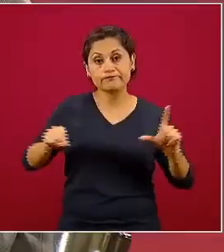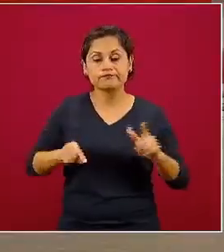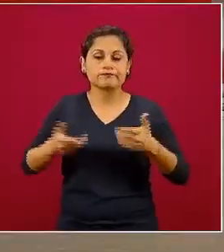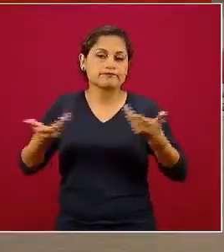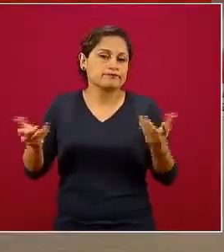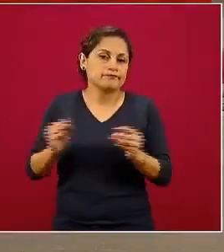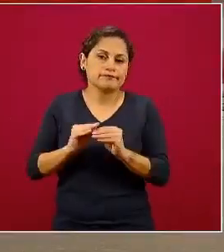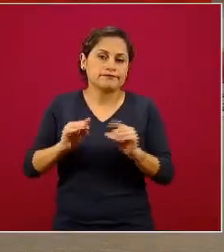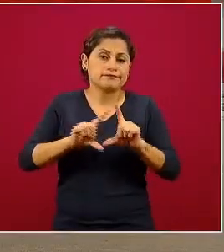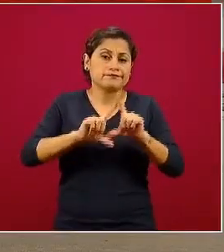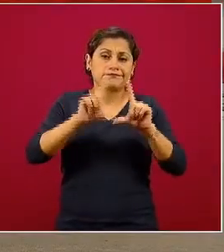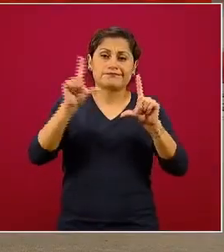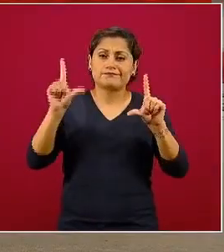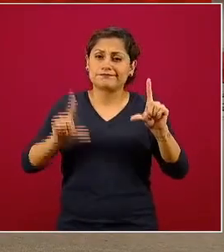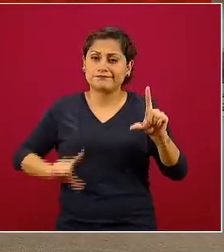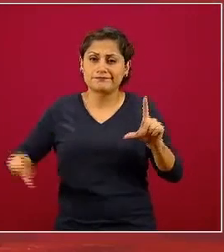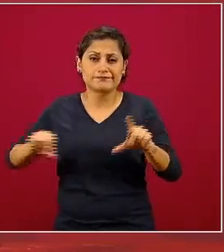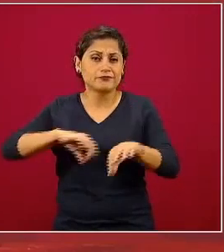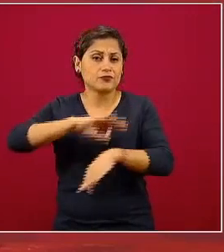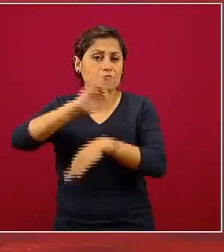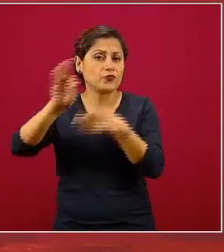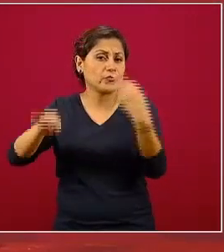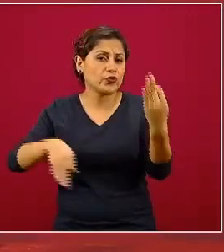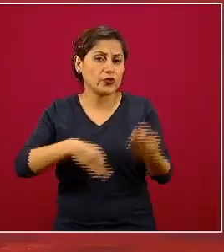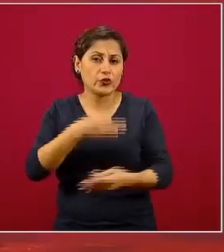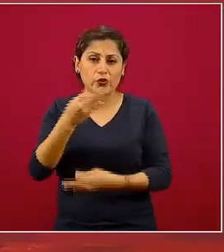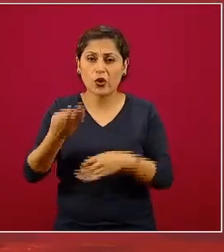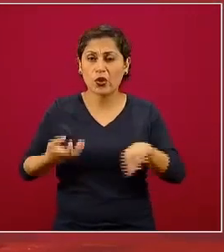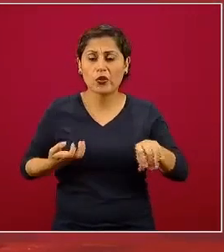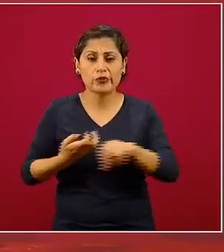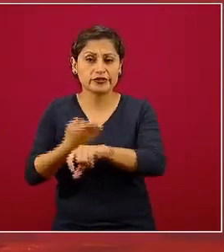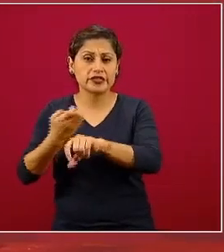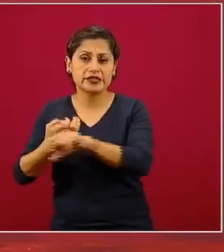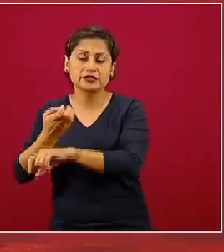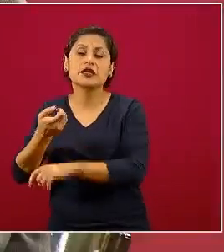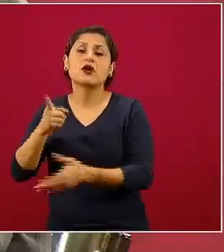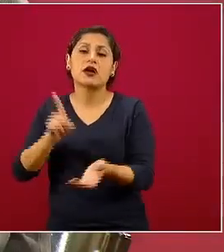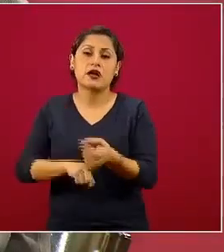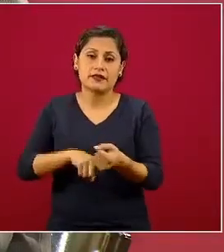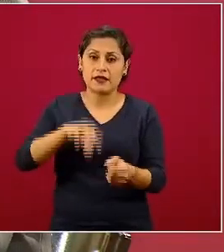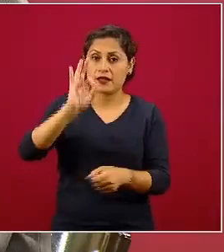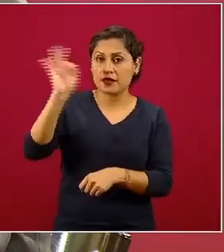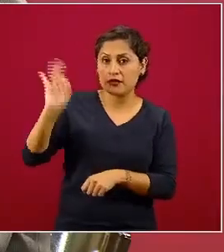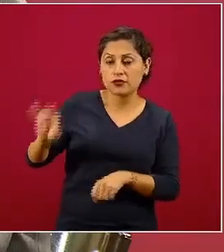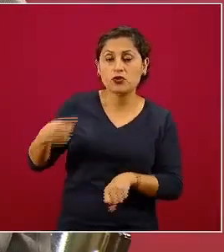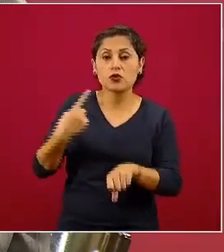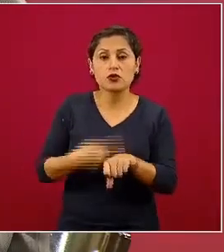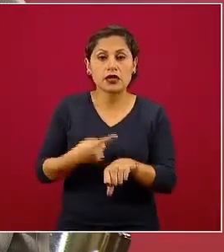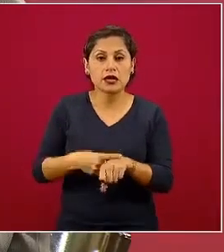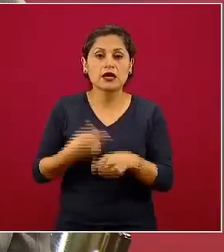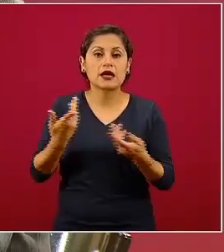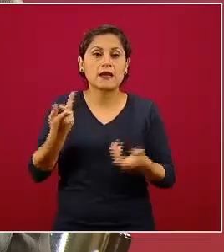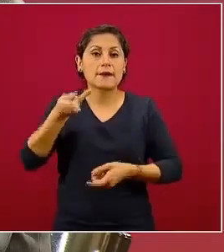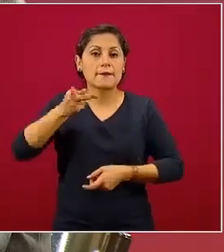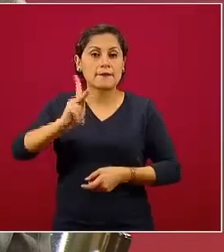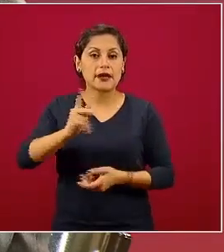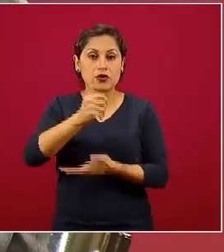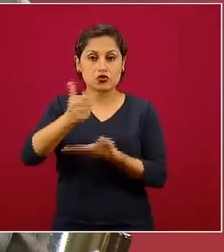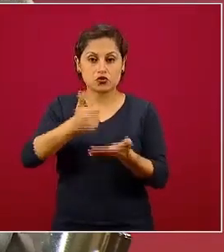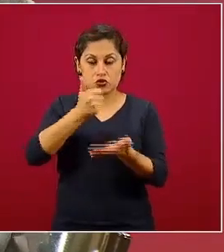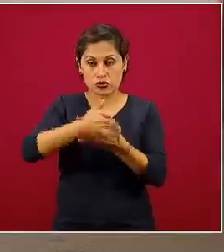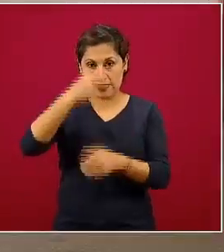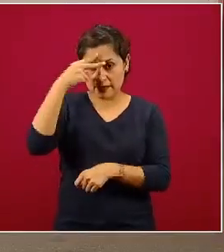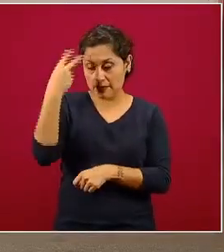territorio mexicano presenta dengue excepto la Ciudad de México, a veces queda